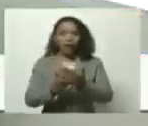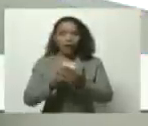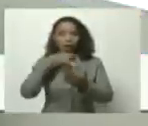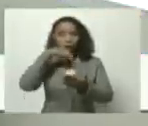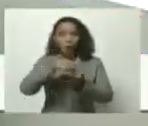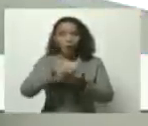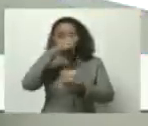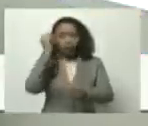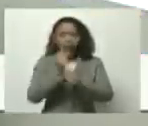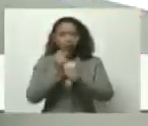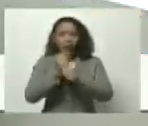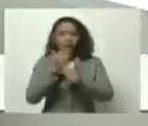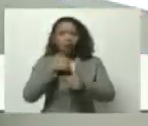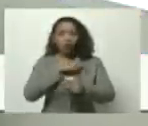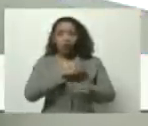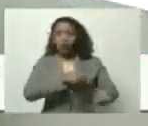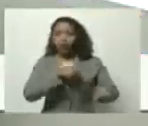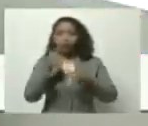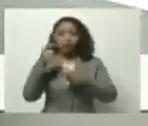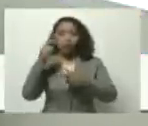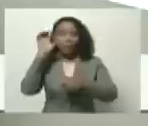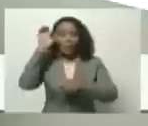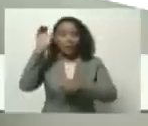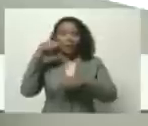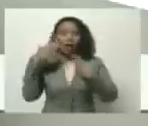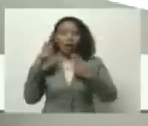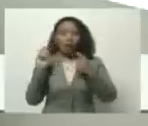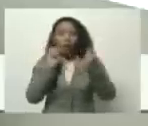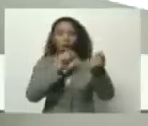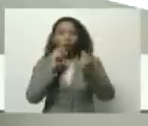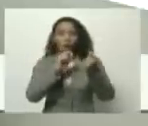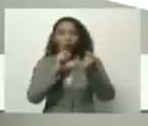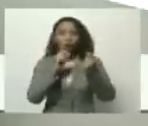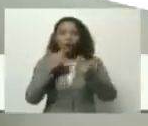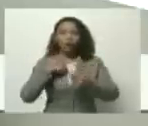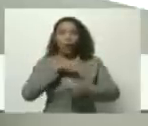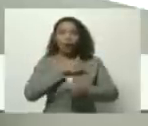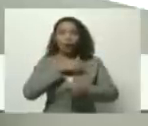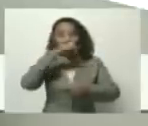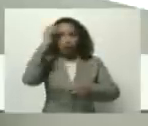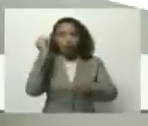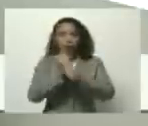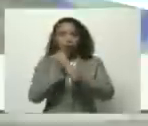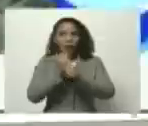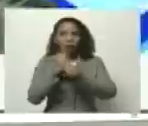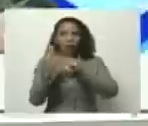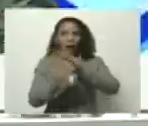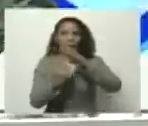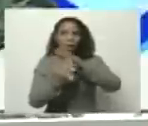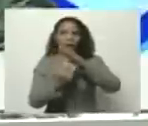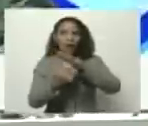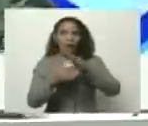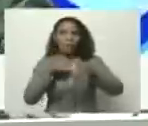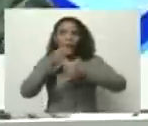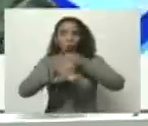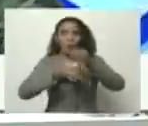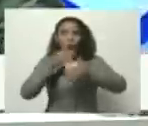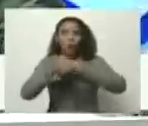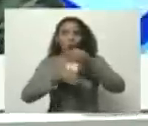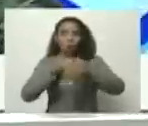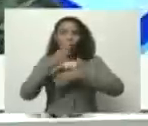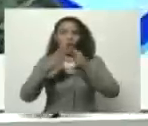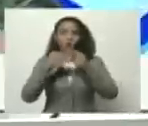trabajadores y nos iremos al país a debatir con nuestros trabajadores en las bases para explicar todas estas